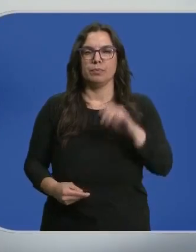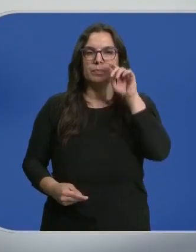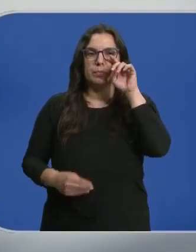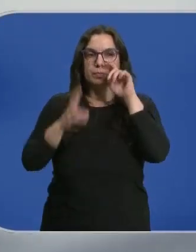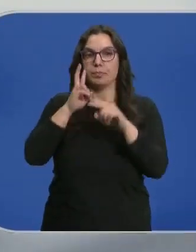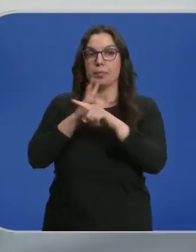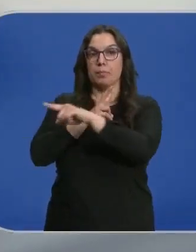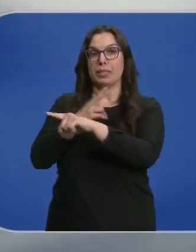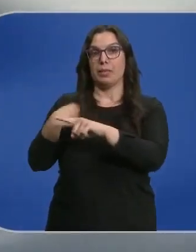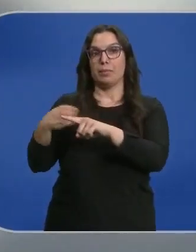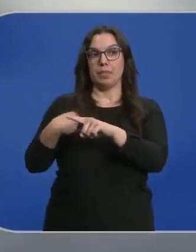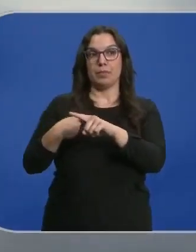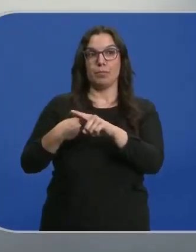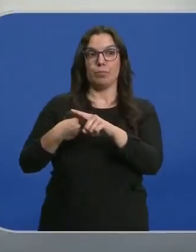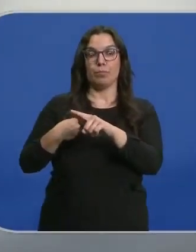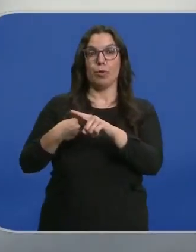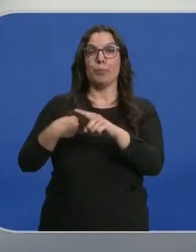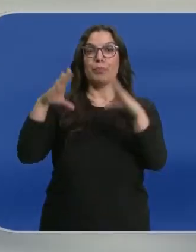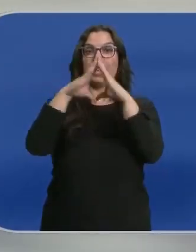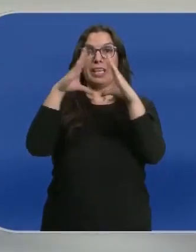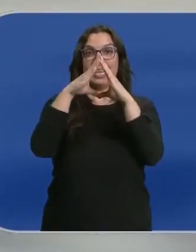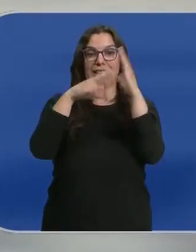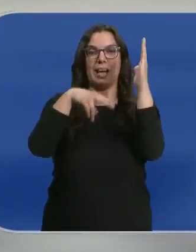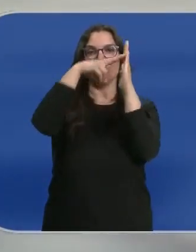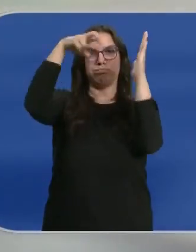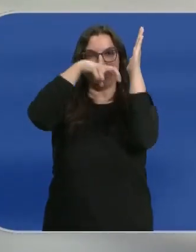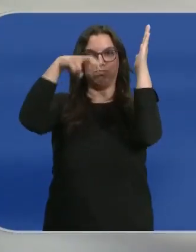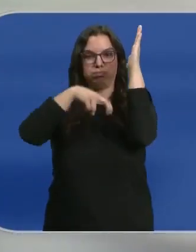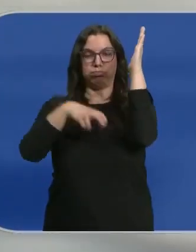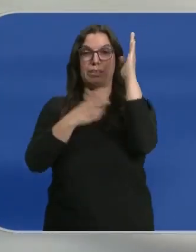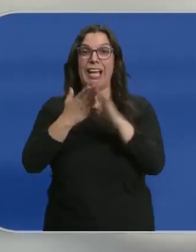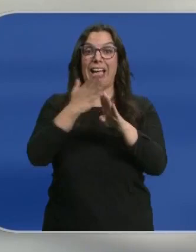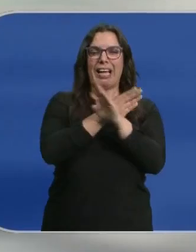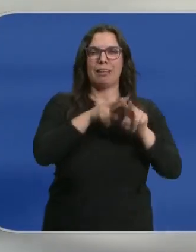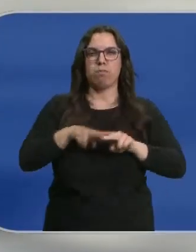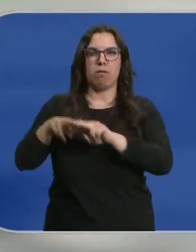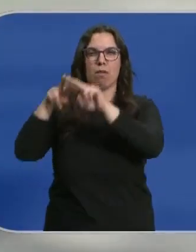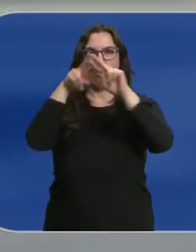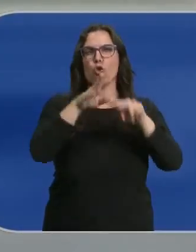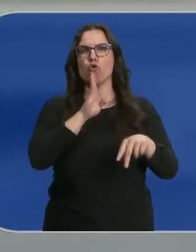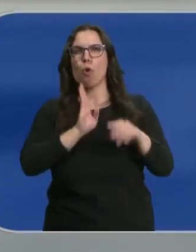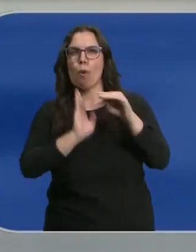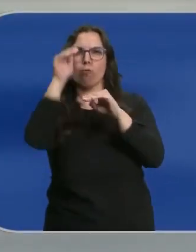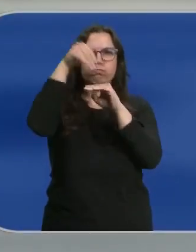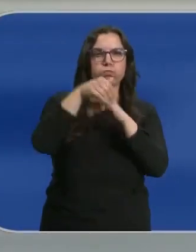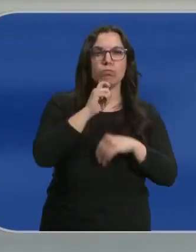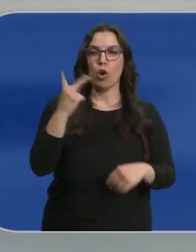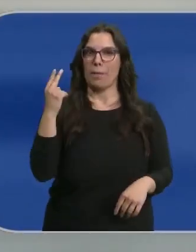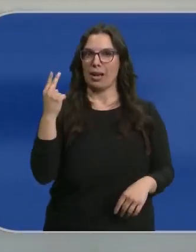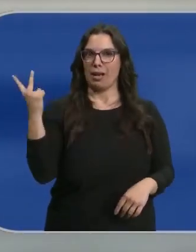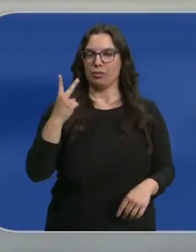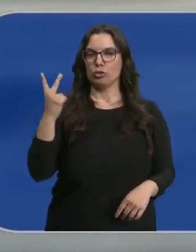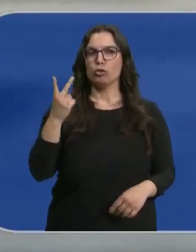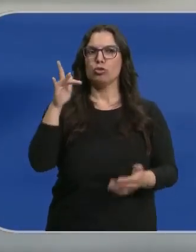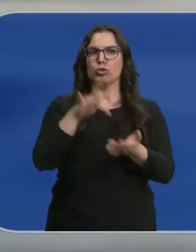Así se deslizaban por los muros de piedra de las iglesias donde robaban. Previamente habían hecho un estudio para saber por dónde acceder. Eran pareja y